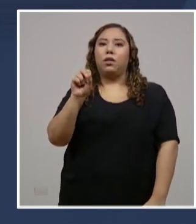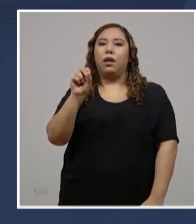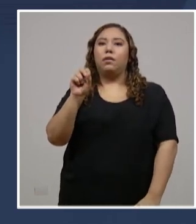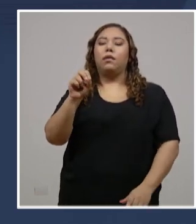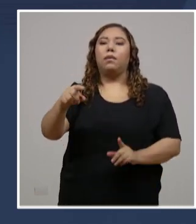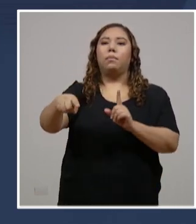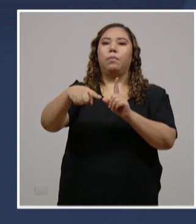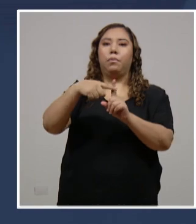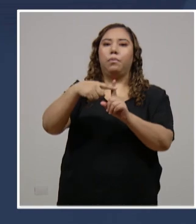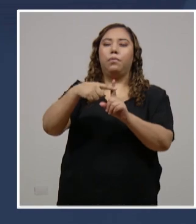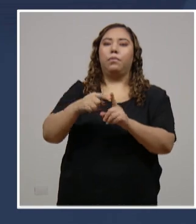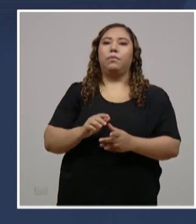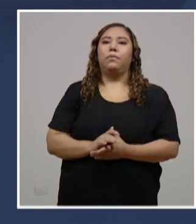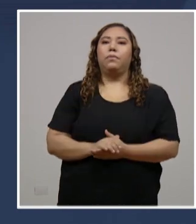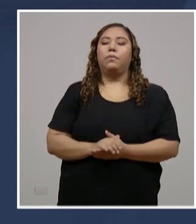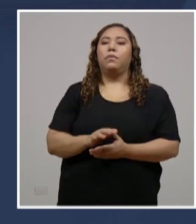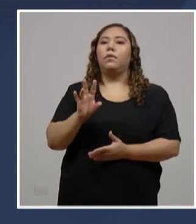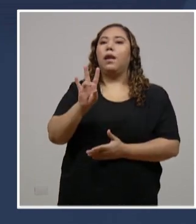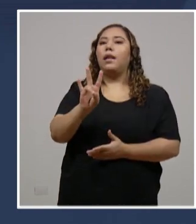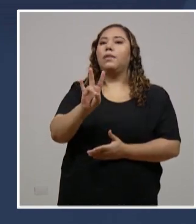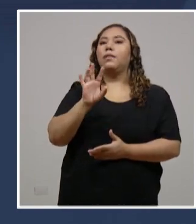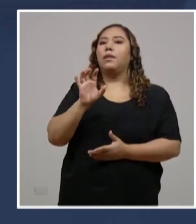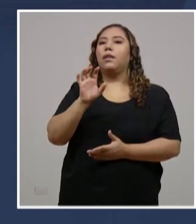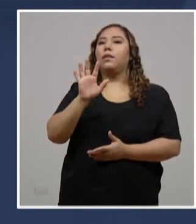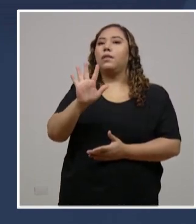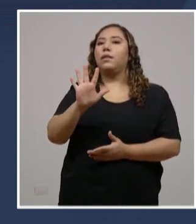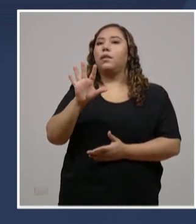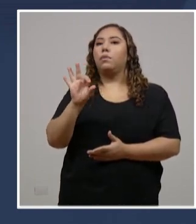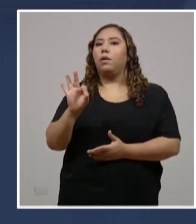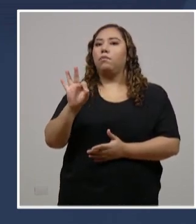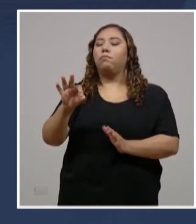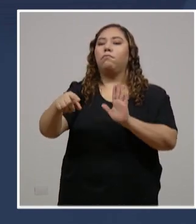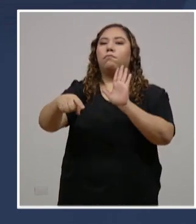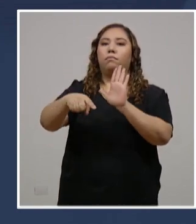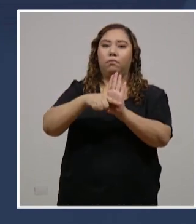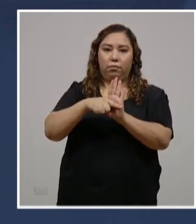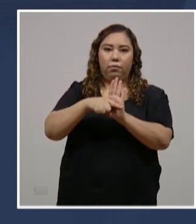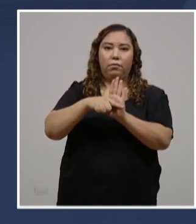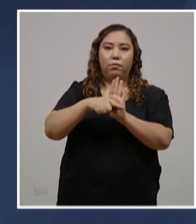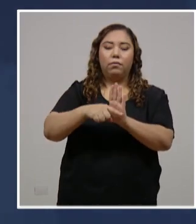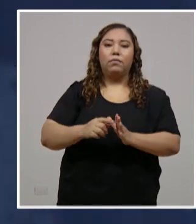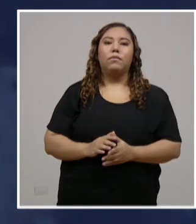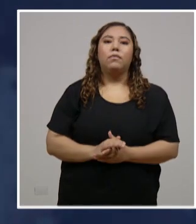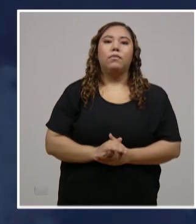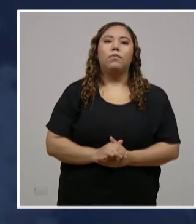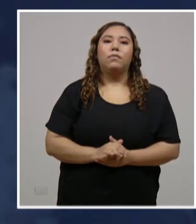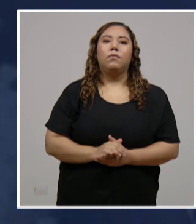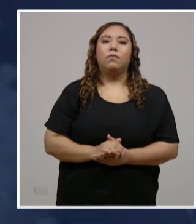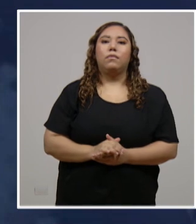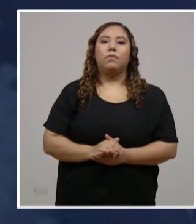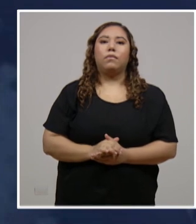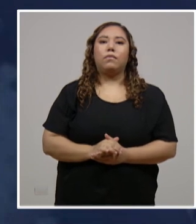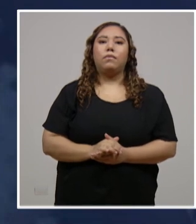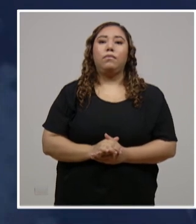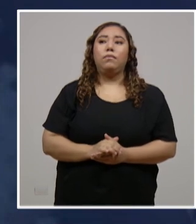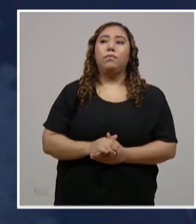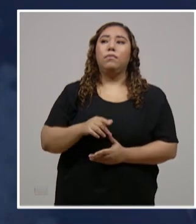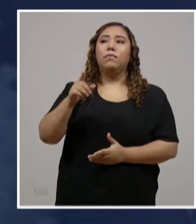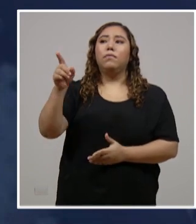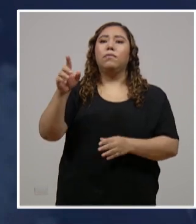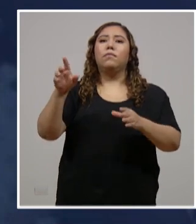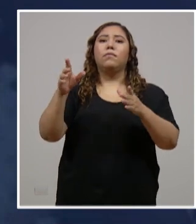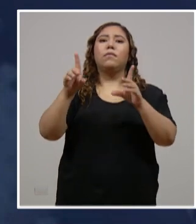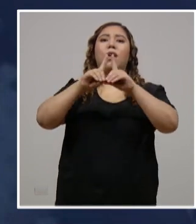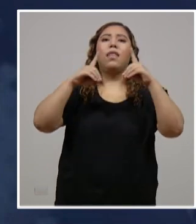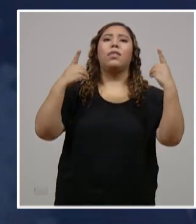diagnóstico positivo y 759 un negativo. La distribución